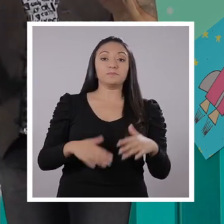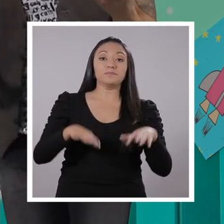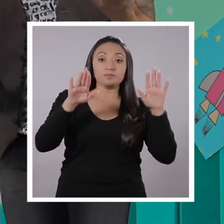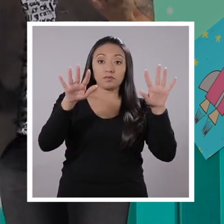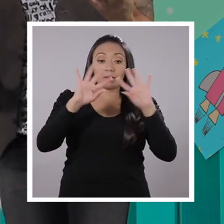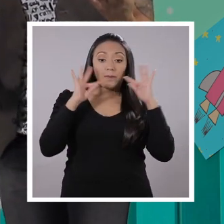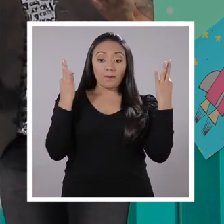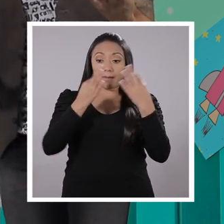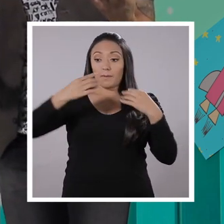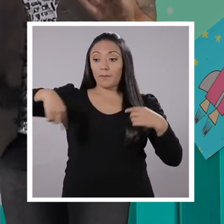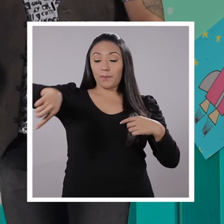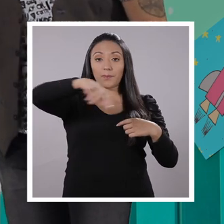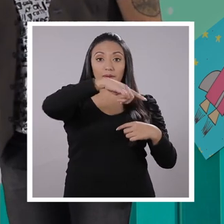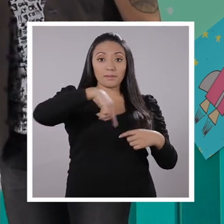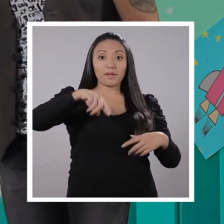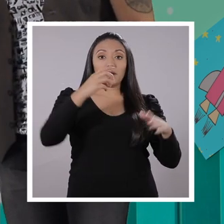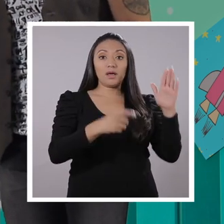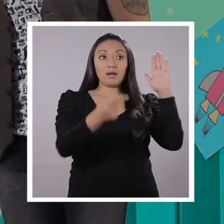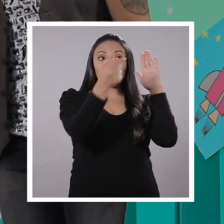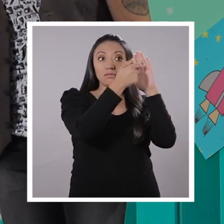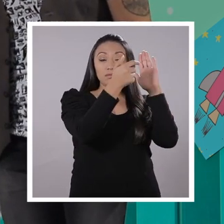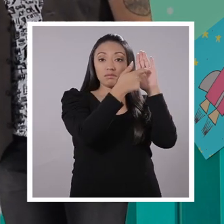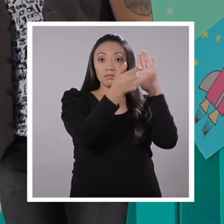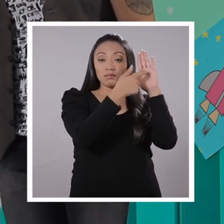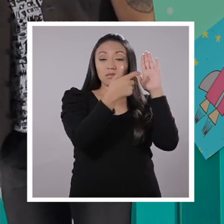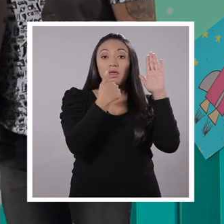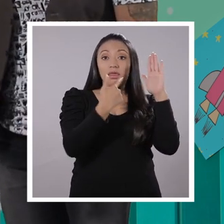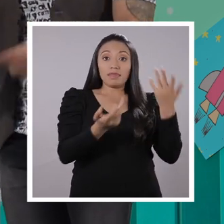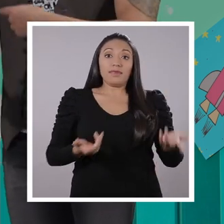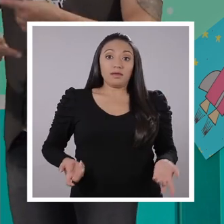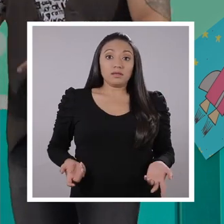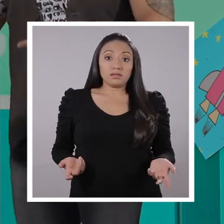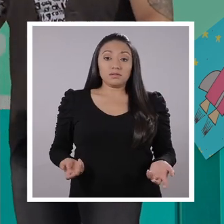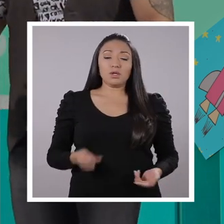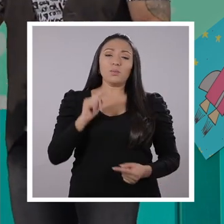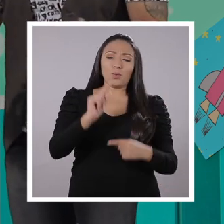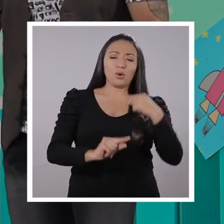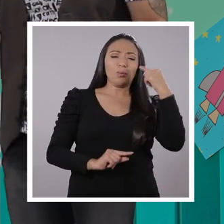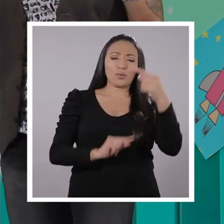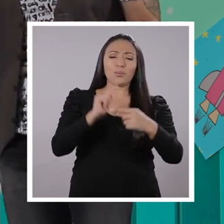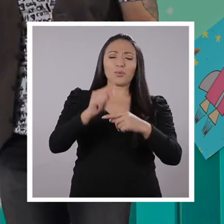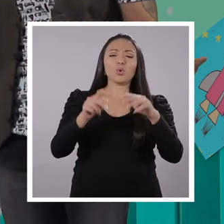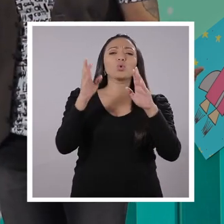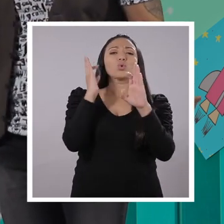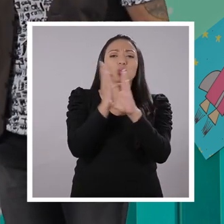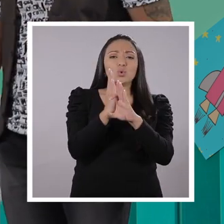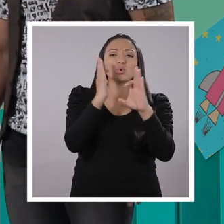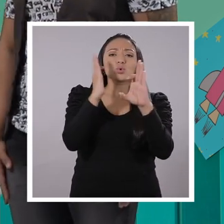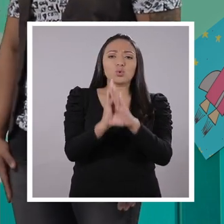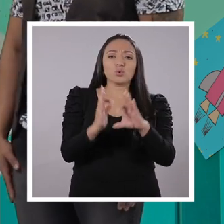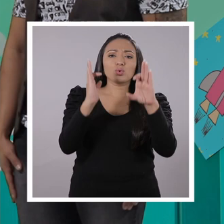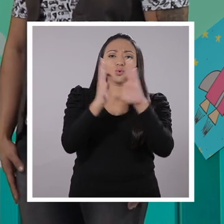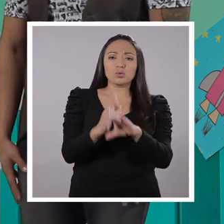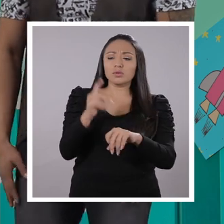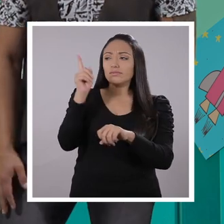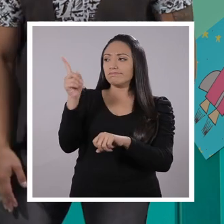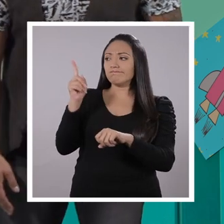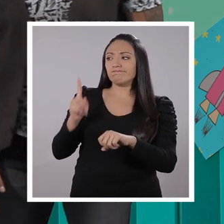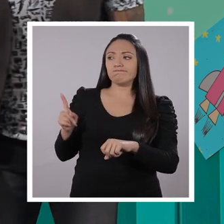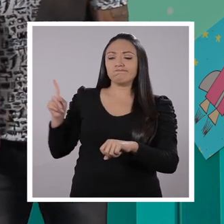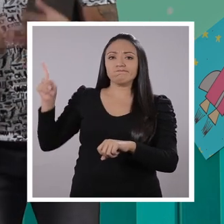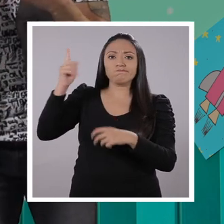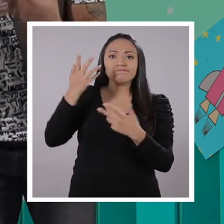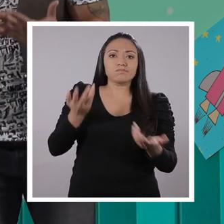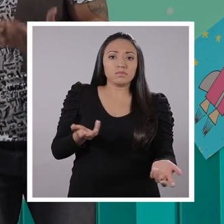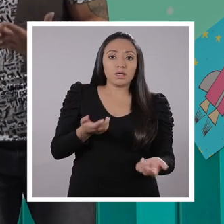con la familia necesitamos recordarlas, aquí están. Y así nos vamos turnando cada vez que nos toca hacer algo distinto. ¡Ah!